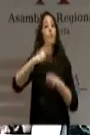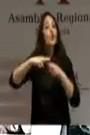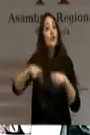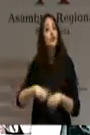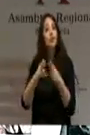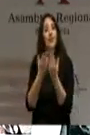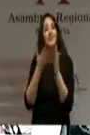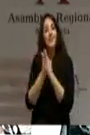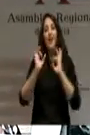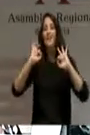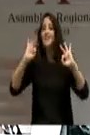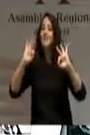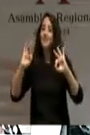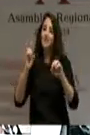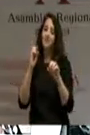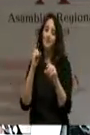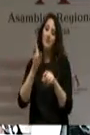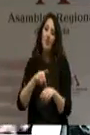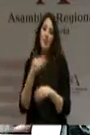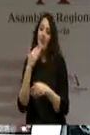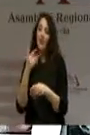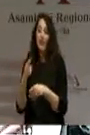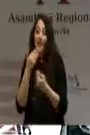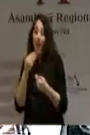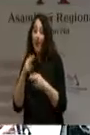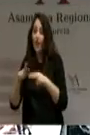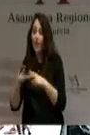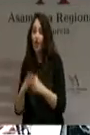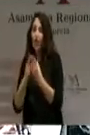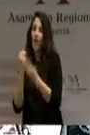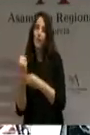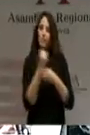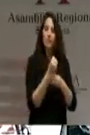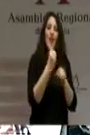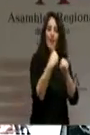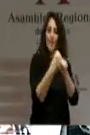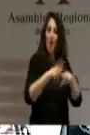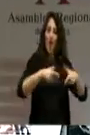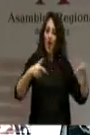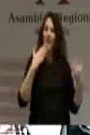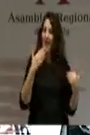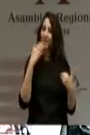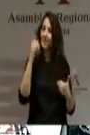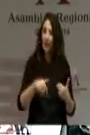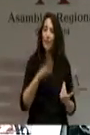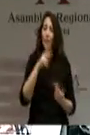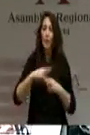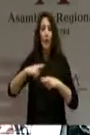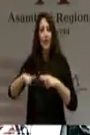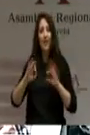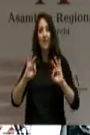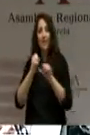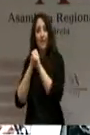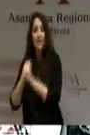también una especial incidencia en el empleo. Las ayudas a la dependencia o las ayudas sociales que generan empleo de forma directa